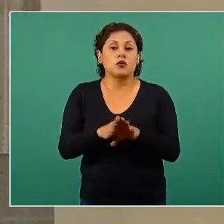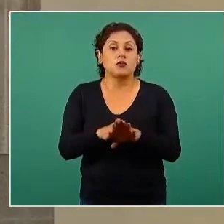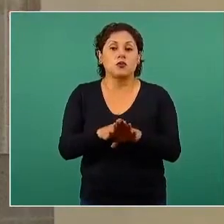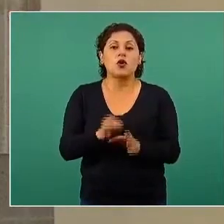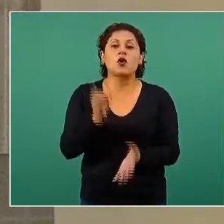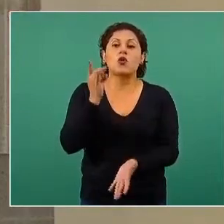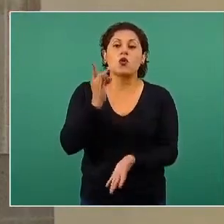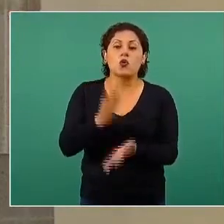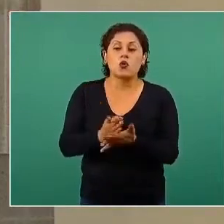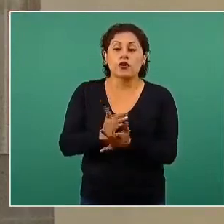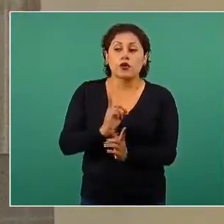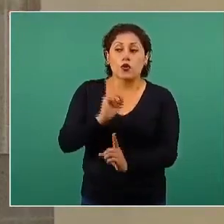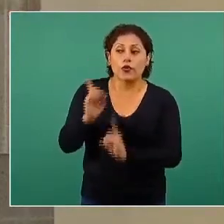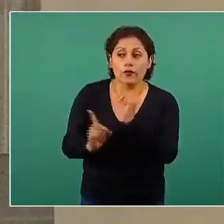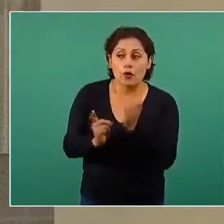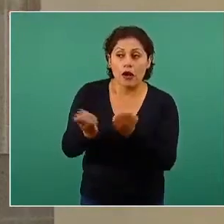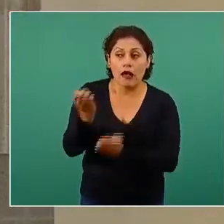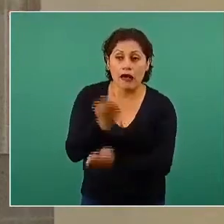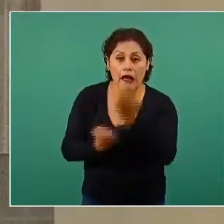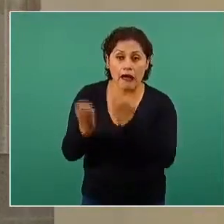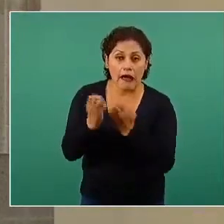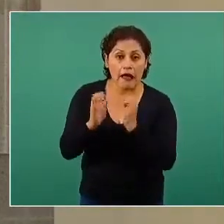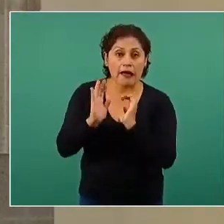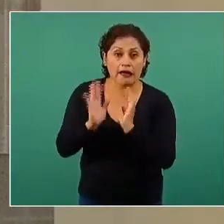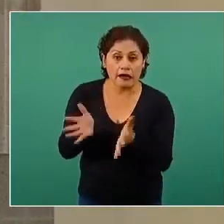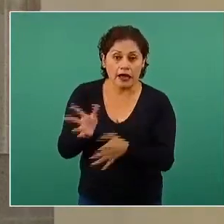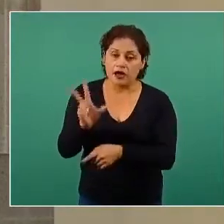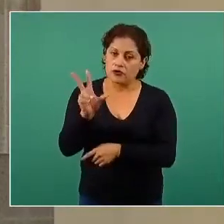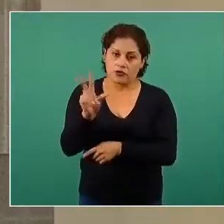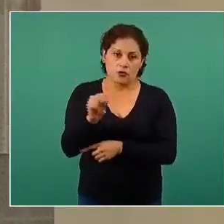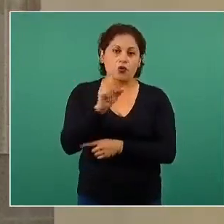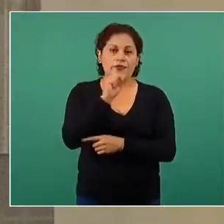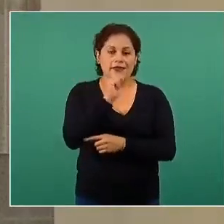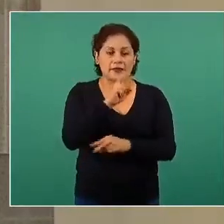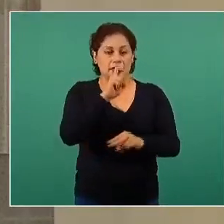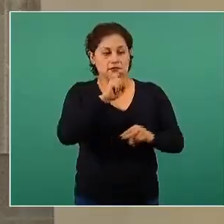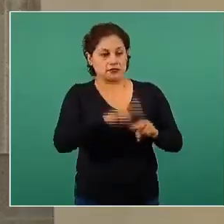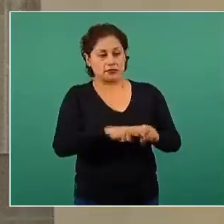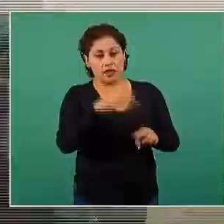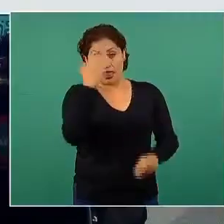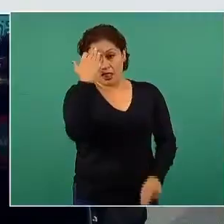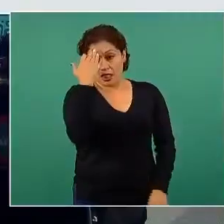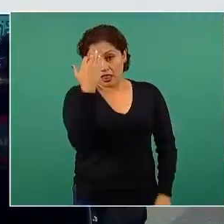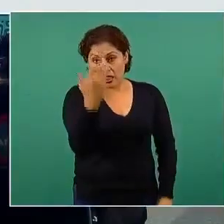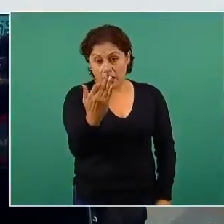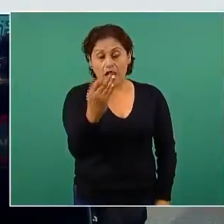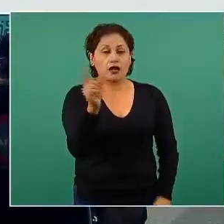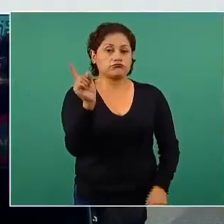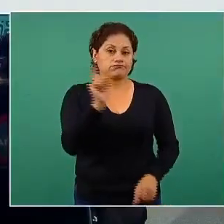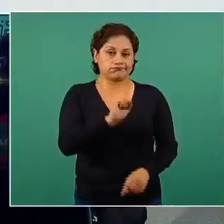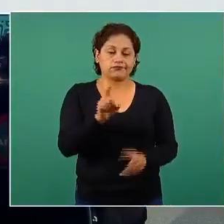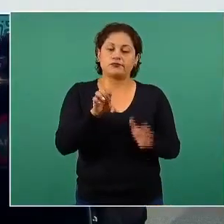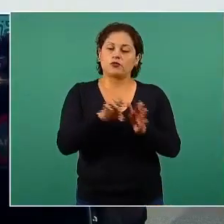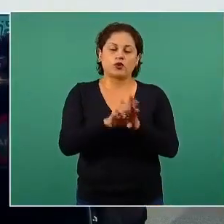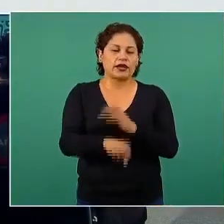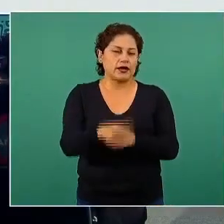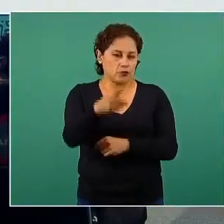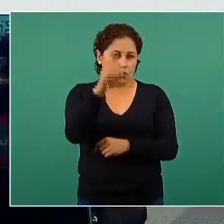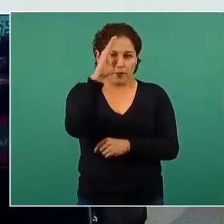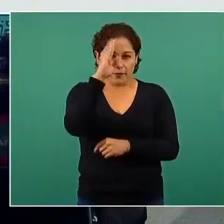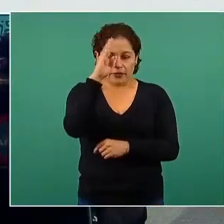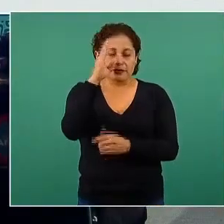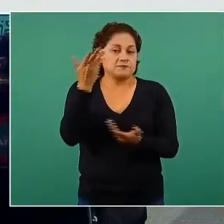Se necesita también limitar el tiempo sedentario. ¿Por qué? Pensemos en una persona o